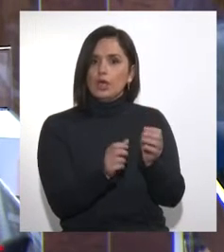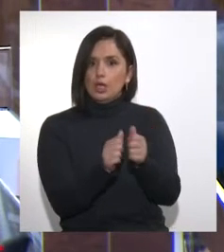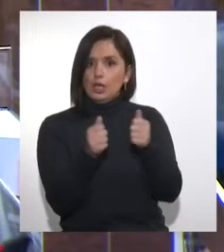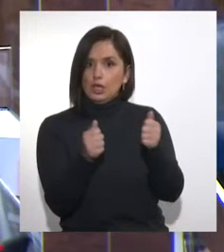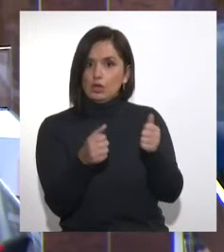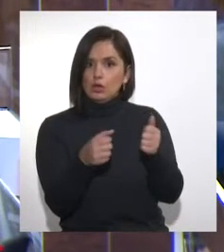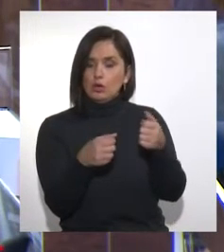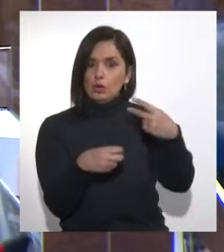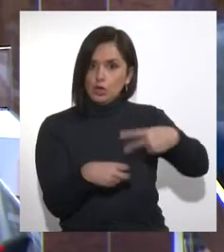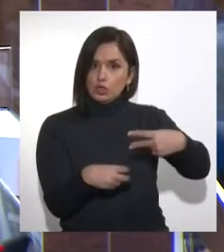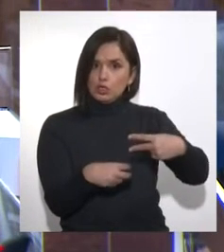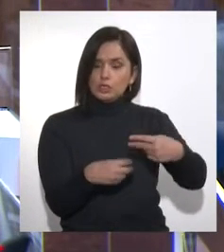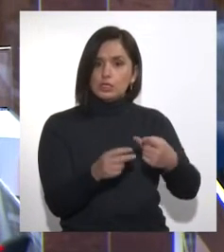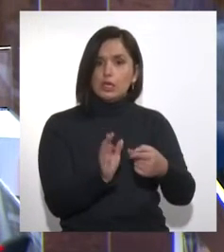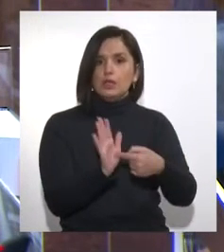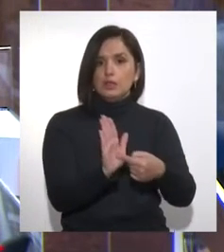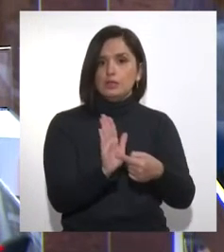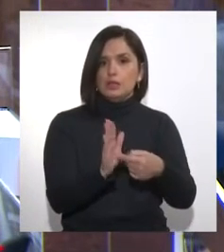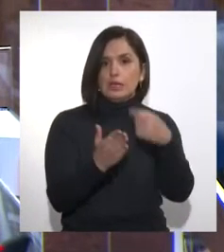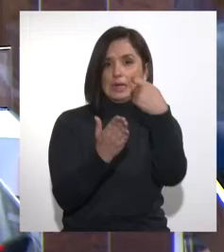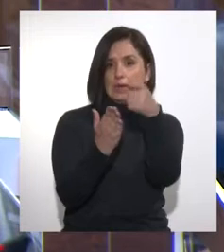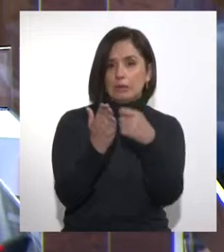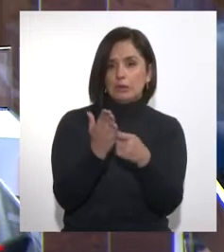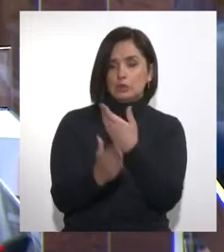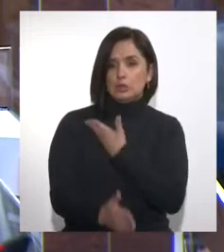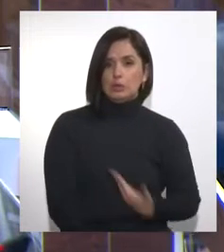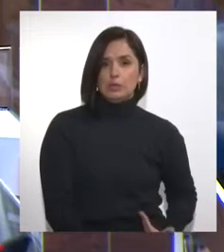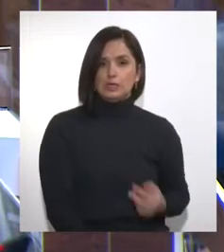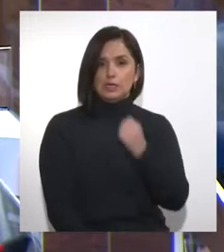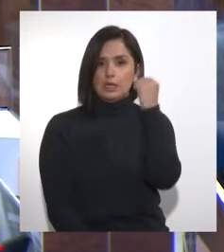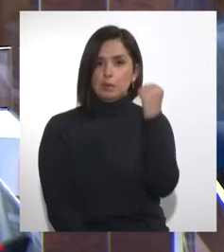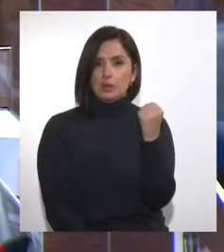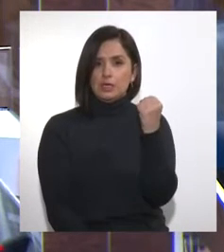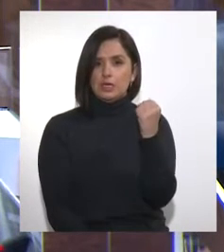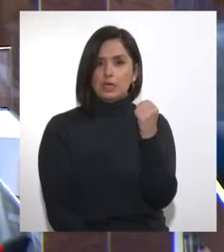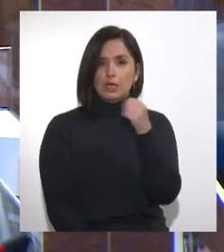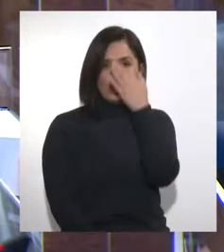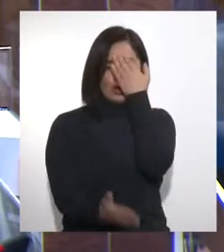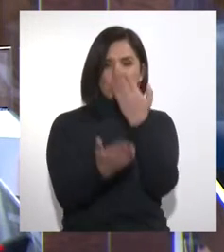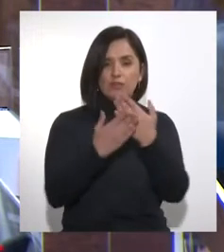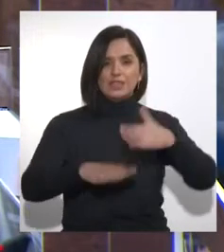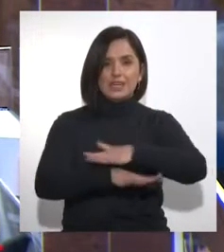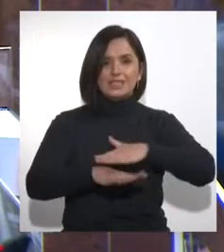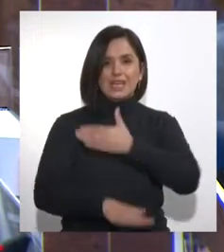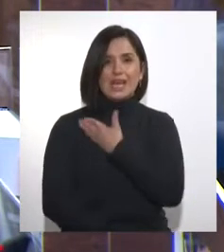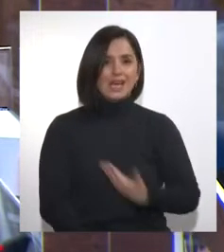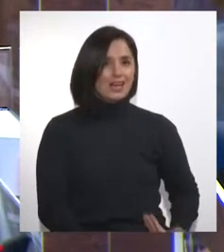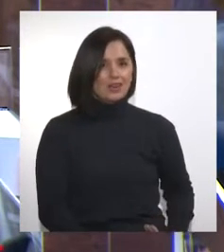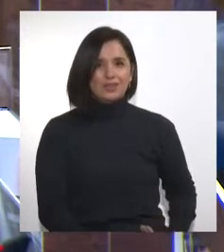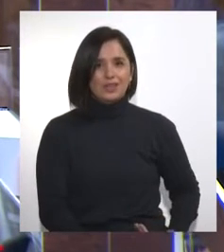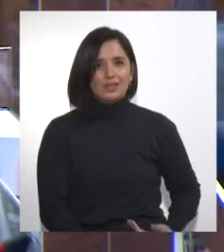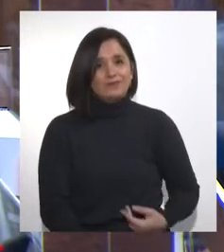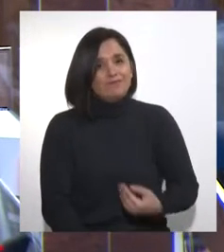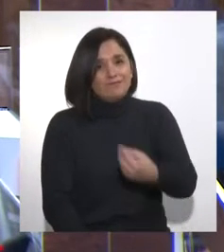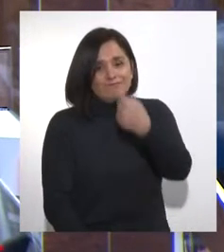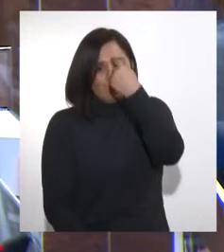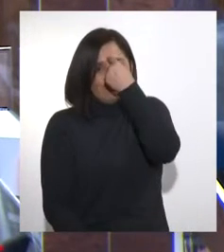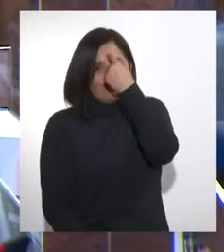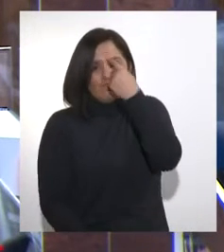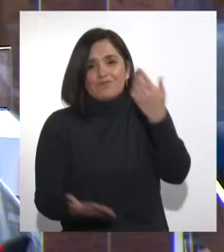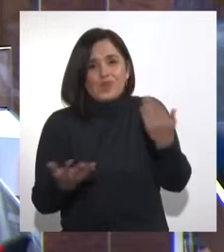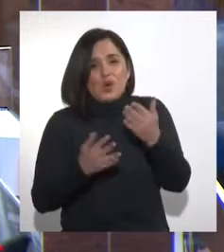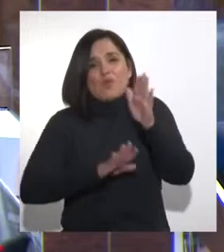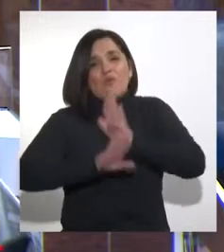efectúa la evaluación del presidente Piñera para enfrentar la crisis y dice, comía, el gobierno ha sido torpe en proteger a los